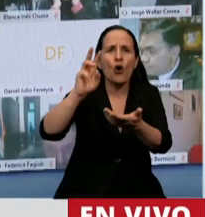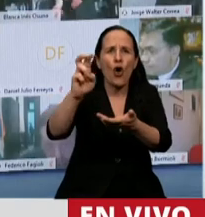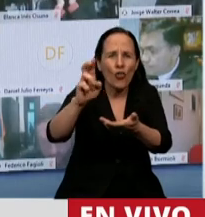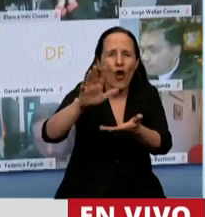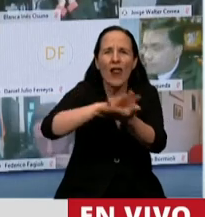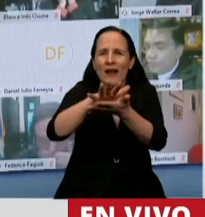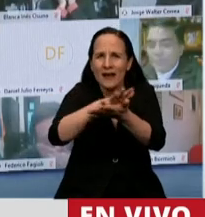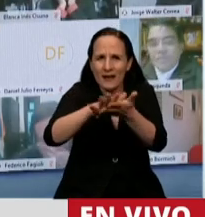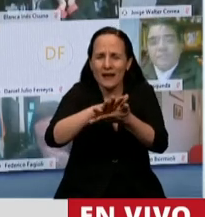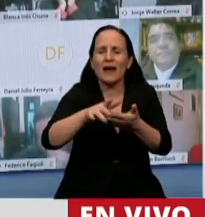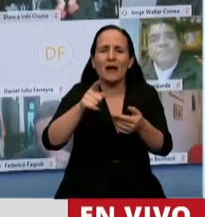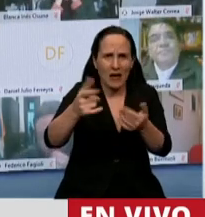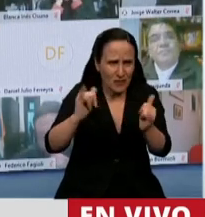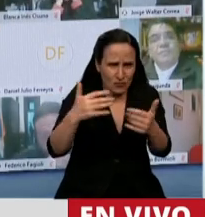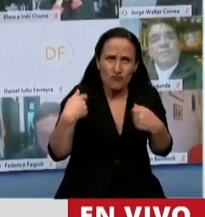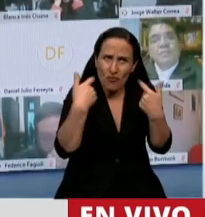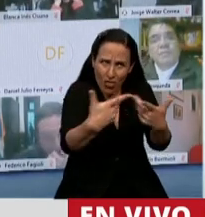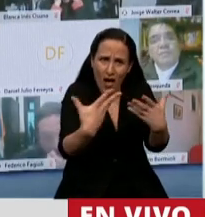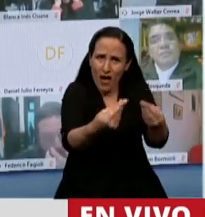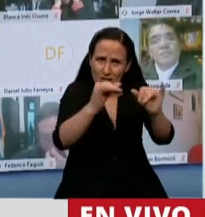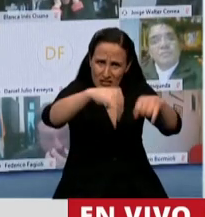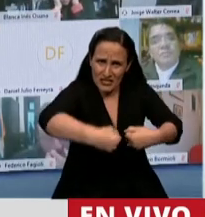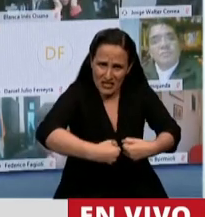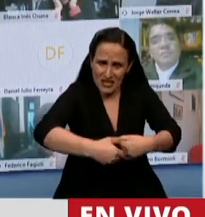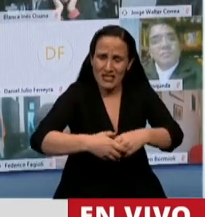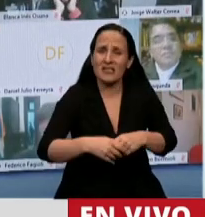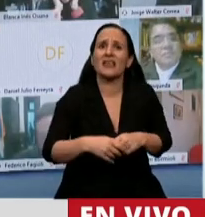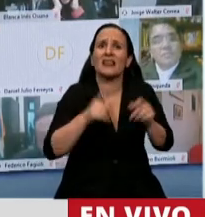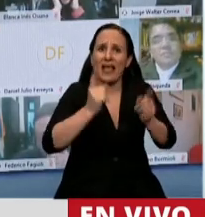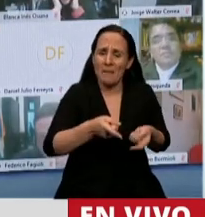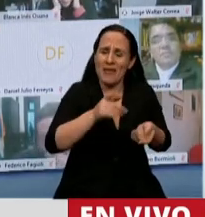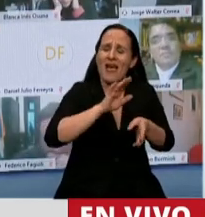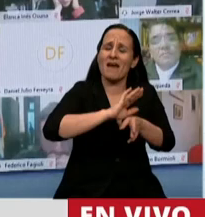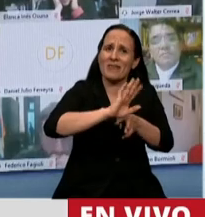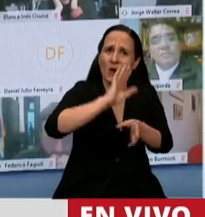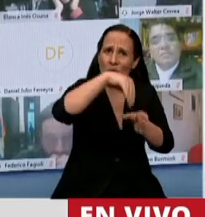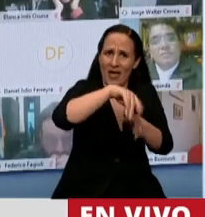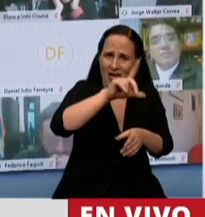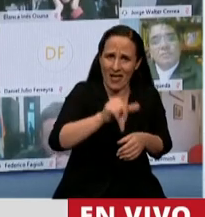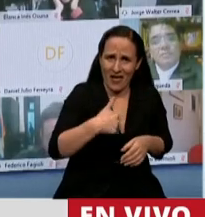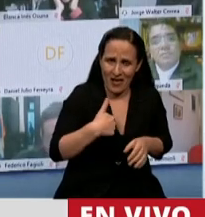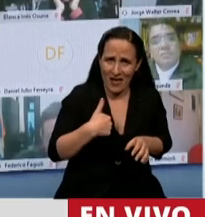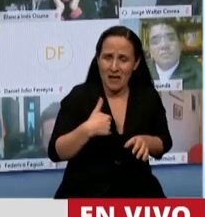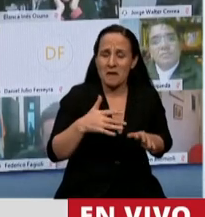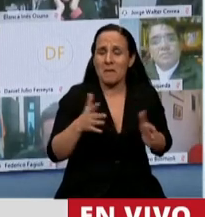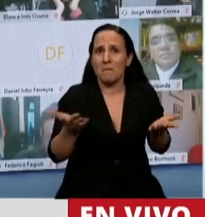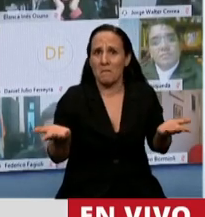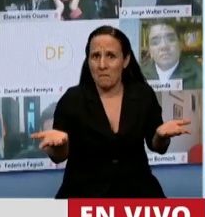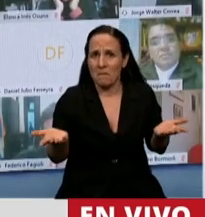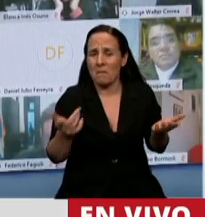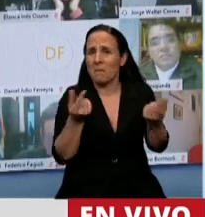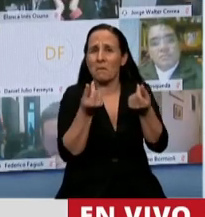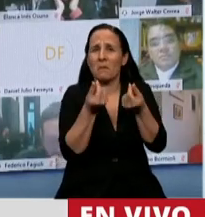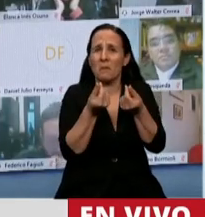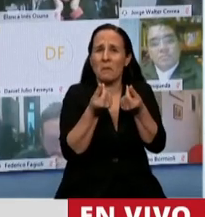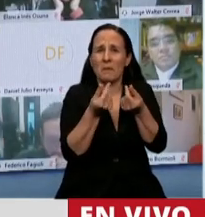de ley extranjera y de ley nacional. Y estamos hablando de una cifra apenas que